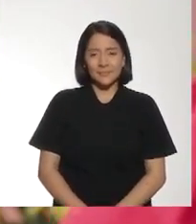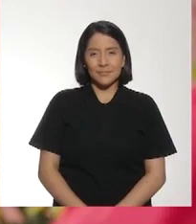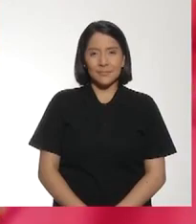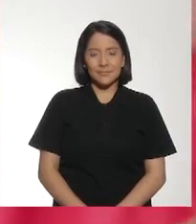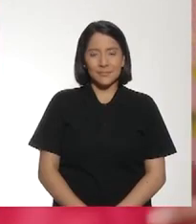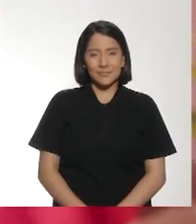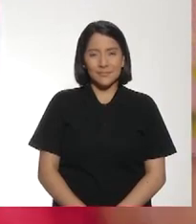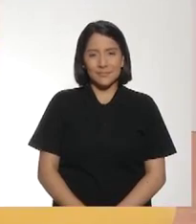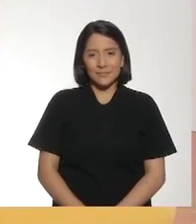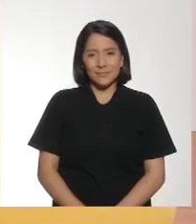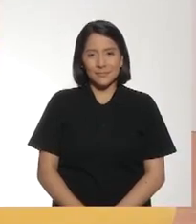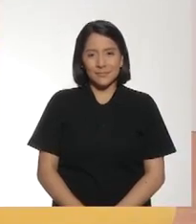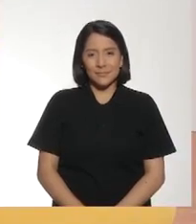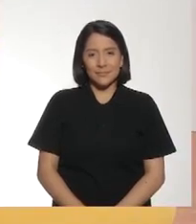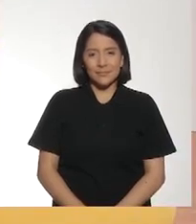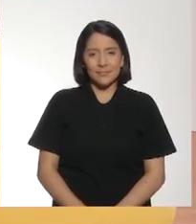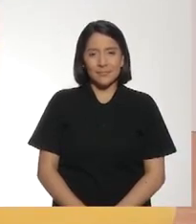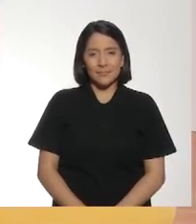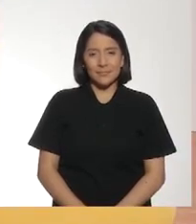¡Lista!